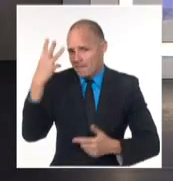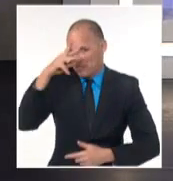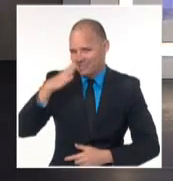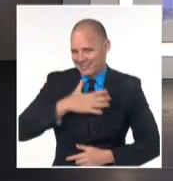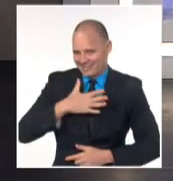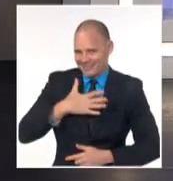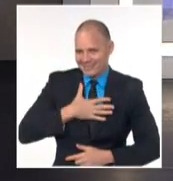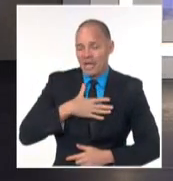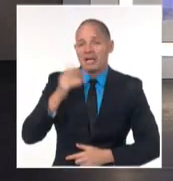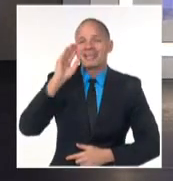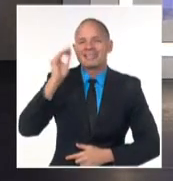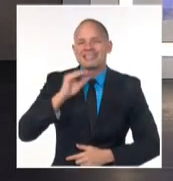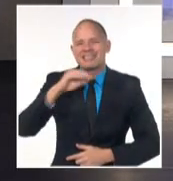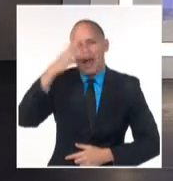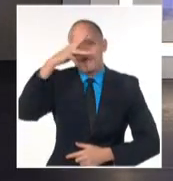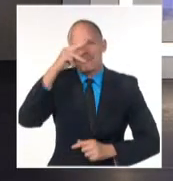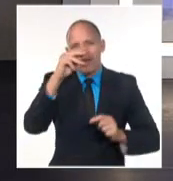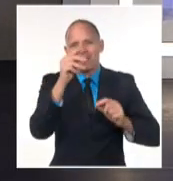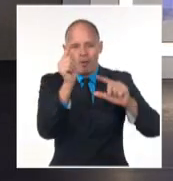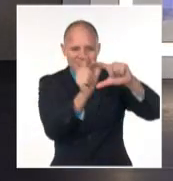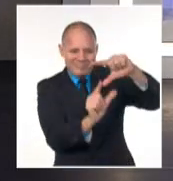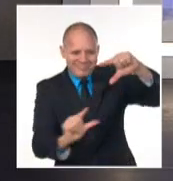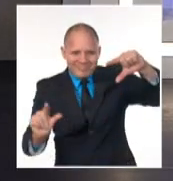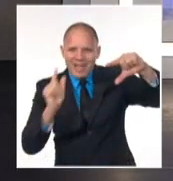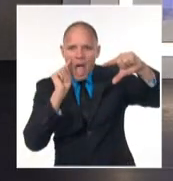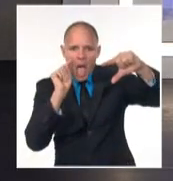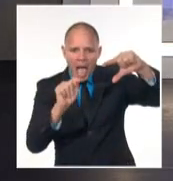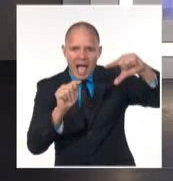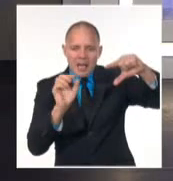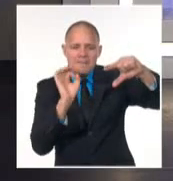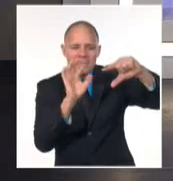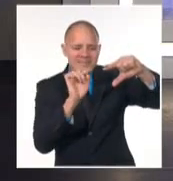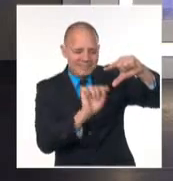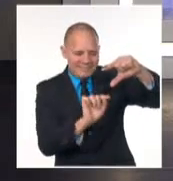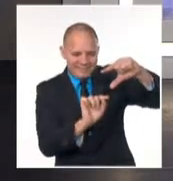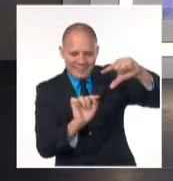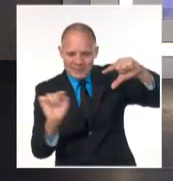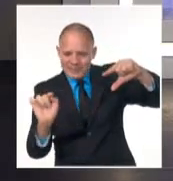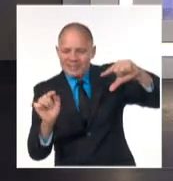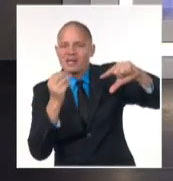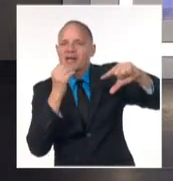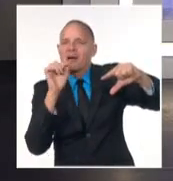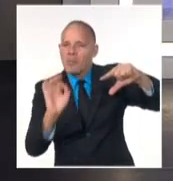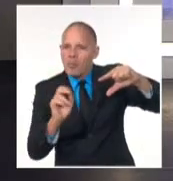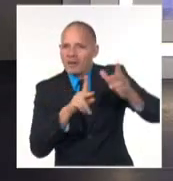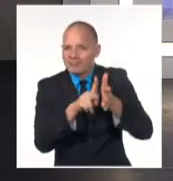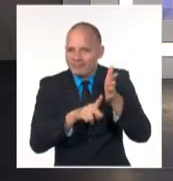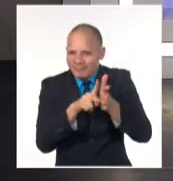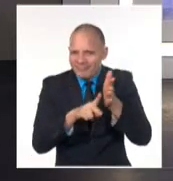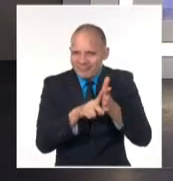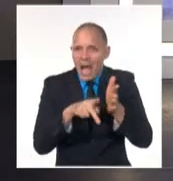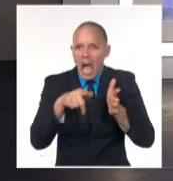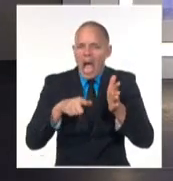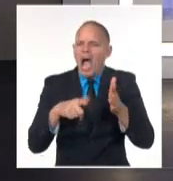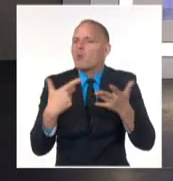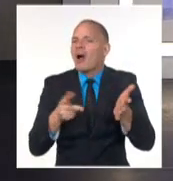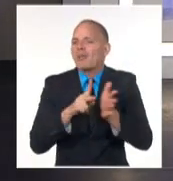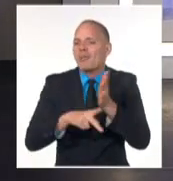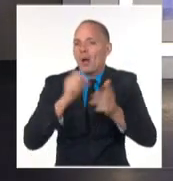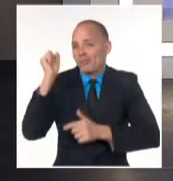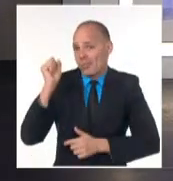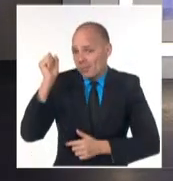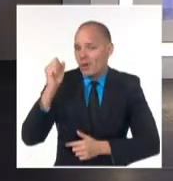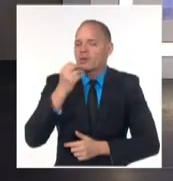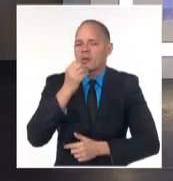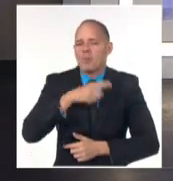con Cancún y es de 473 kilómetros de extensión. El Tren Maya podrá trasladar al unísono a 230 pasajeros y